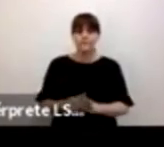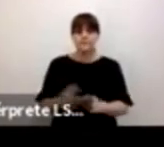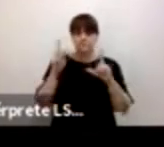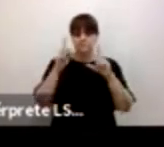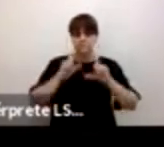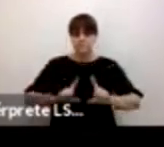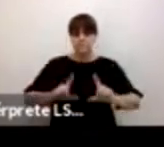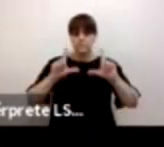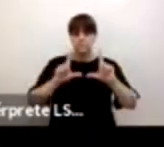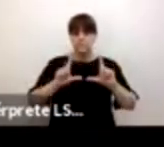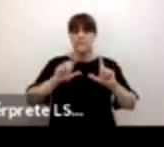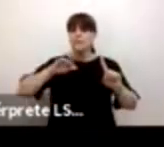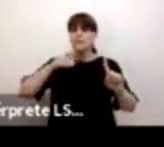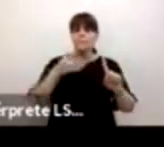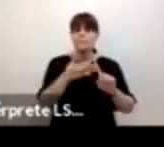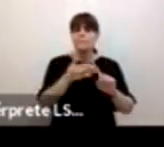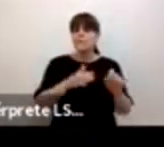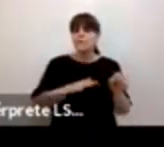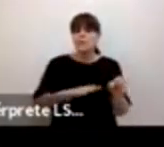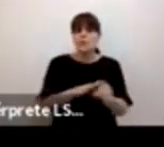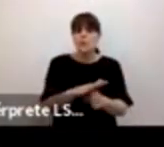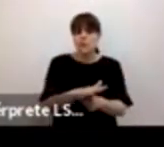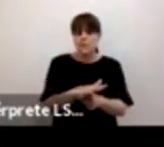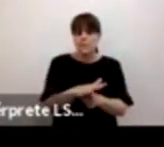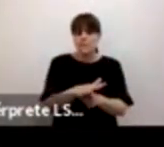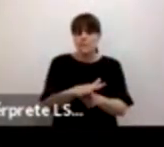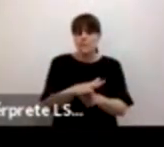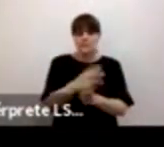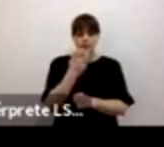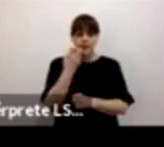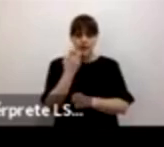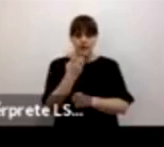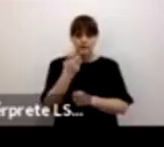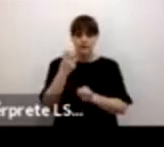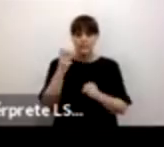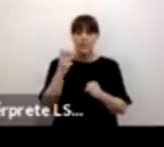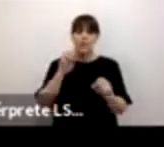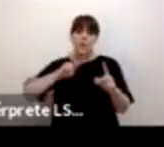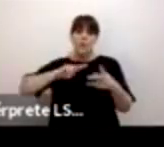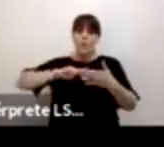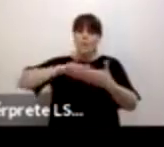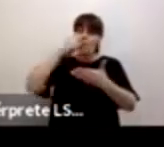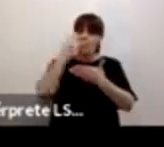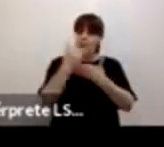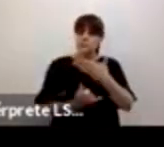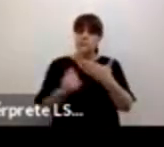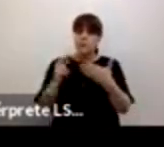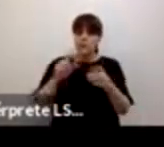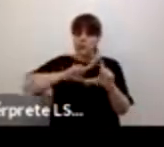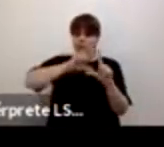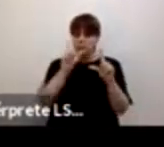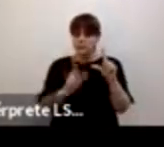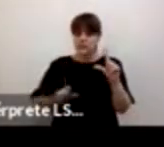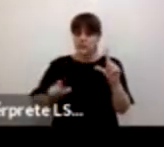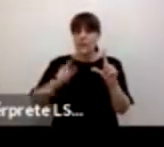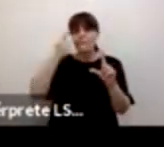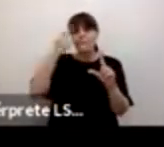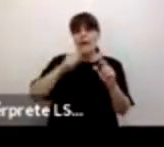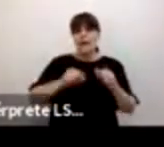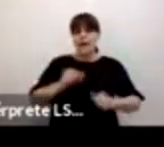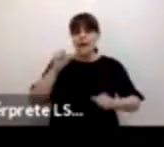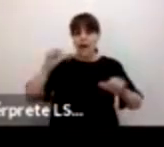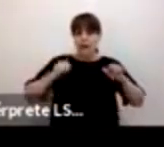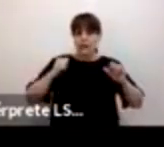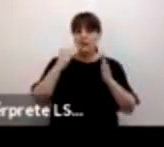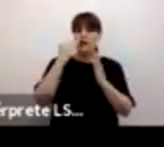el objetivo de esta estrategia nacional es reducir el embarazo adolescente a través del